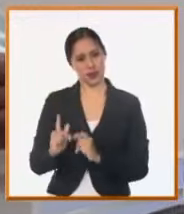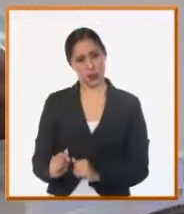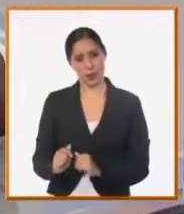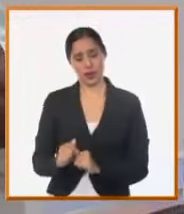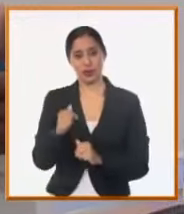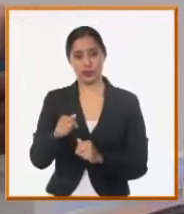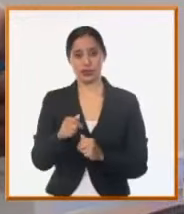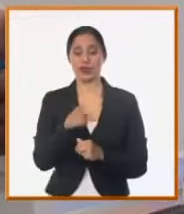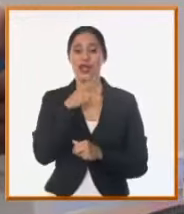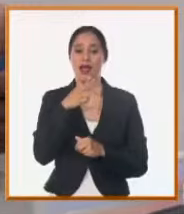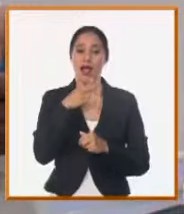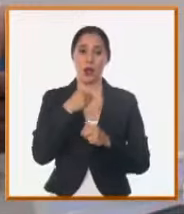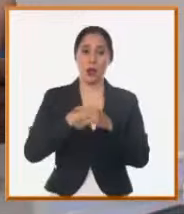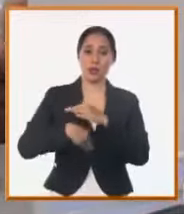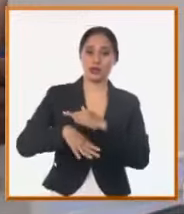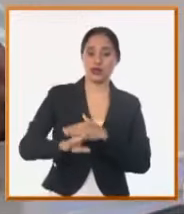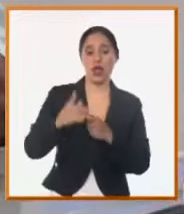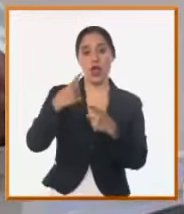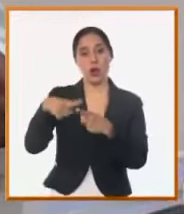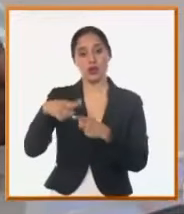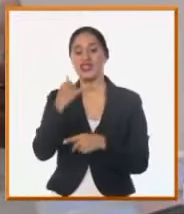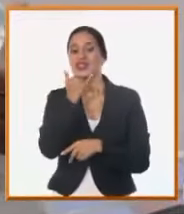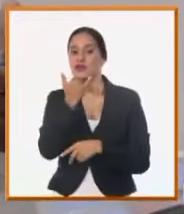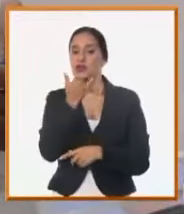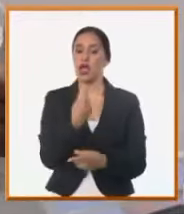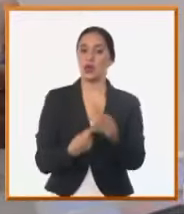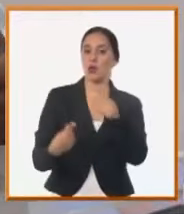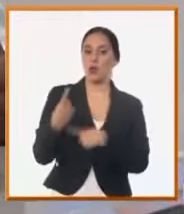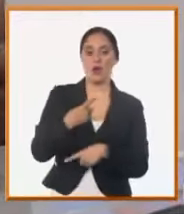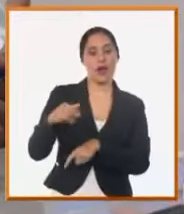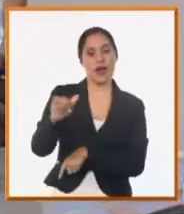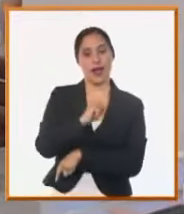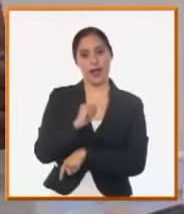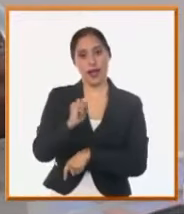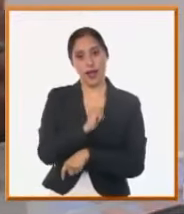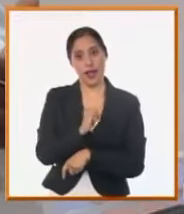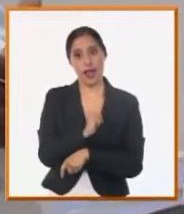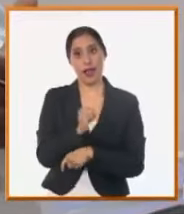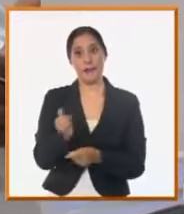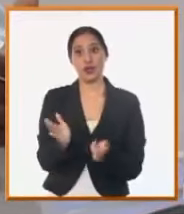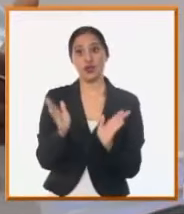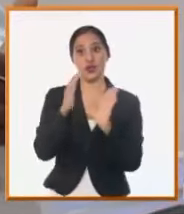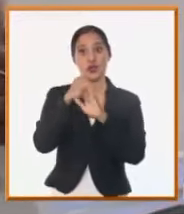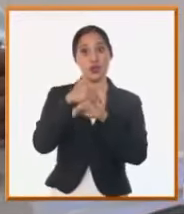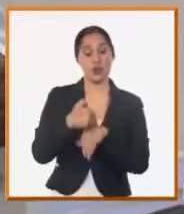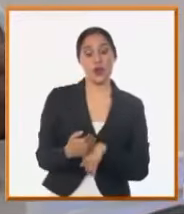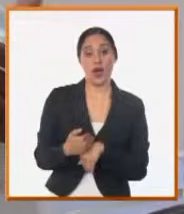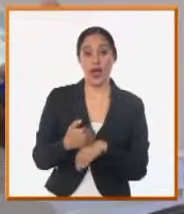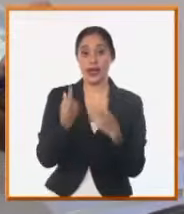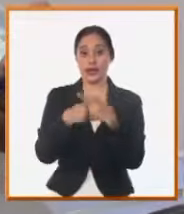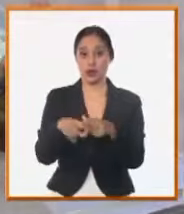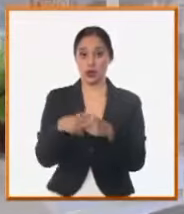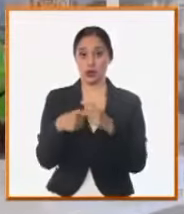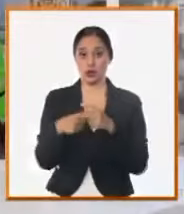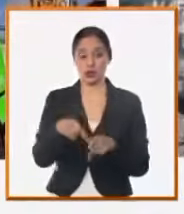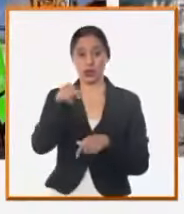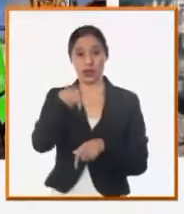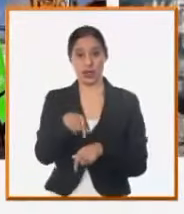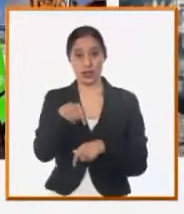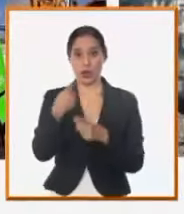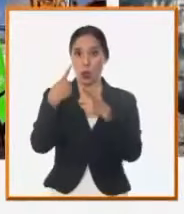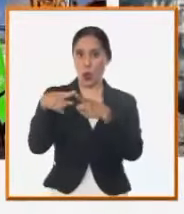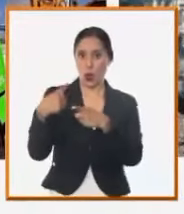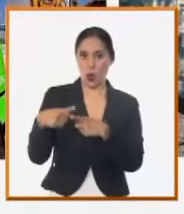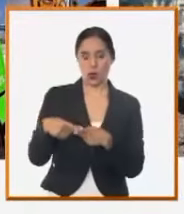presenta y ha habido muchas dificultades también para la adquisición de partes y piezas de accesorios para la solución de estos salieros en diámetros mayores